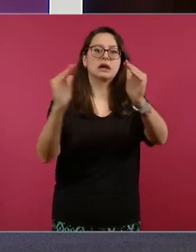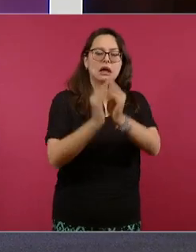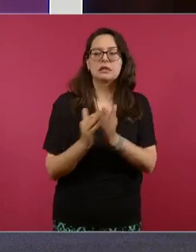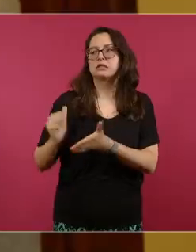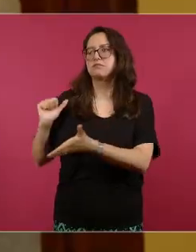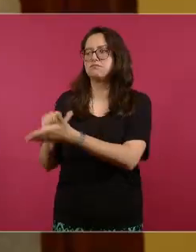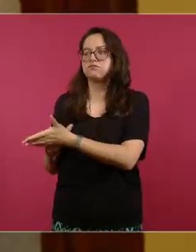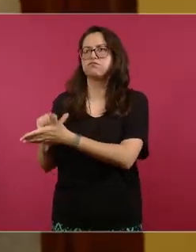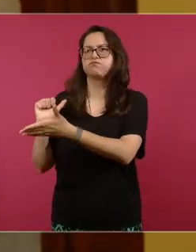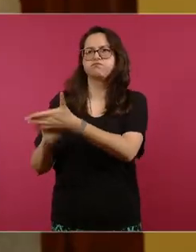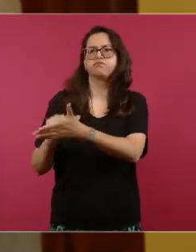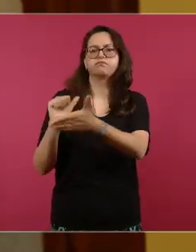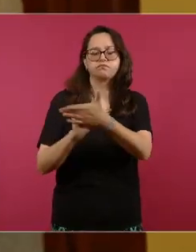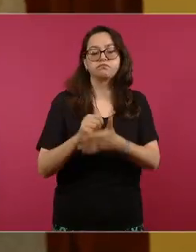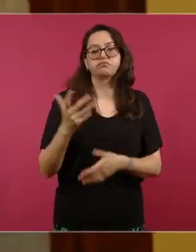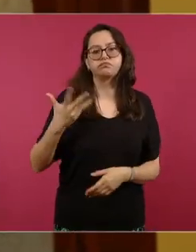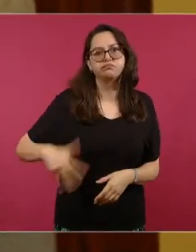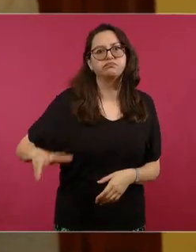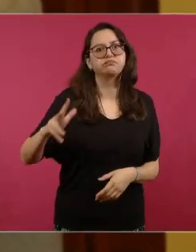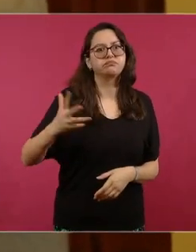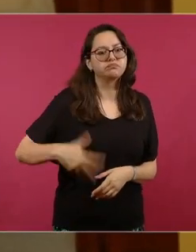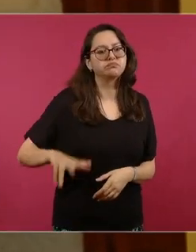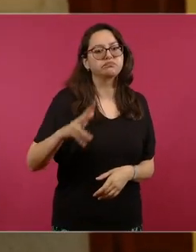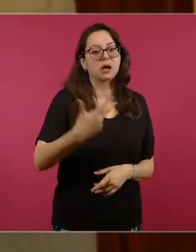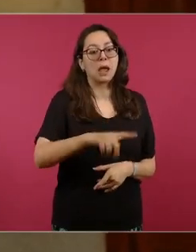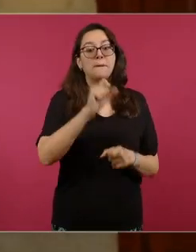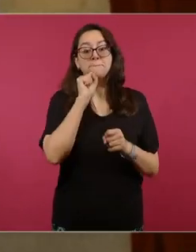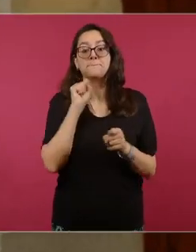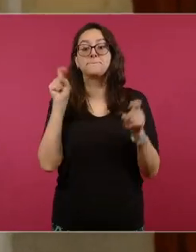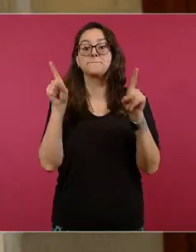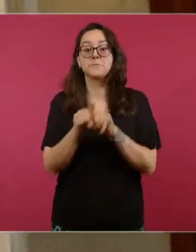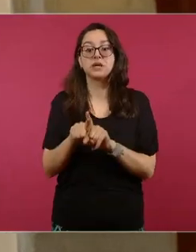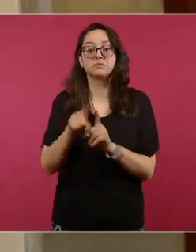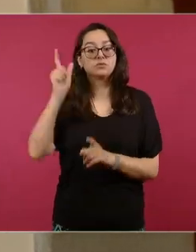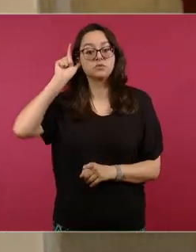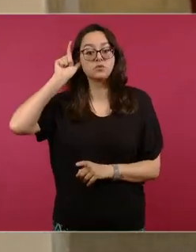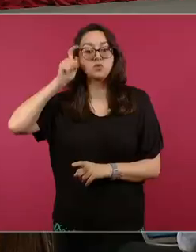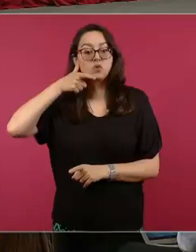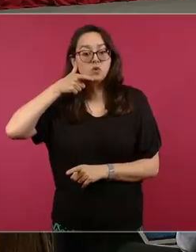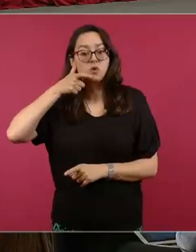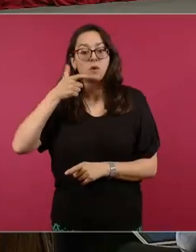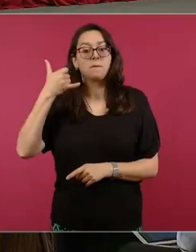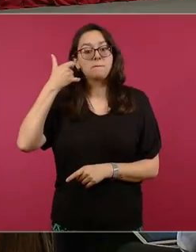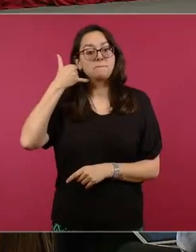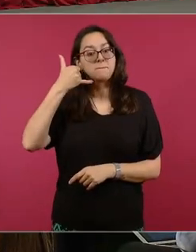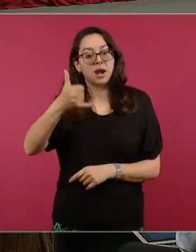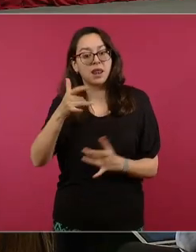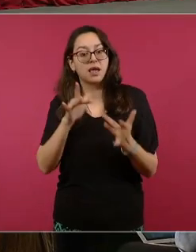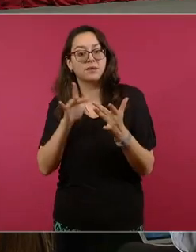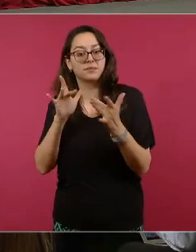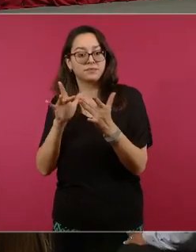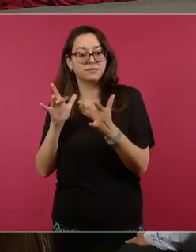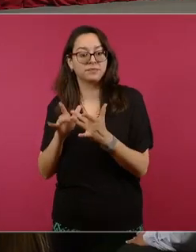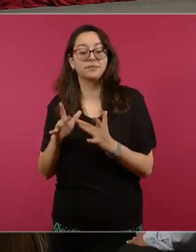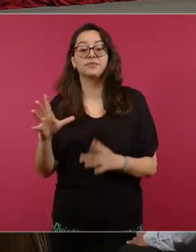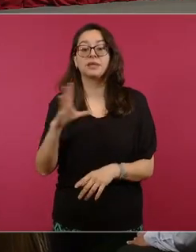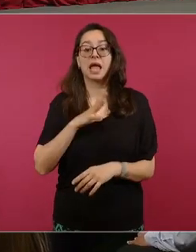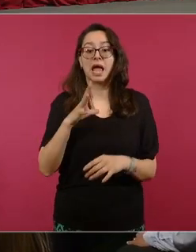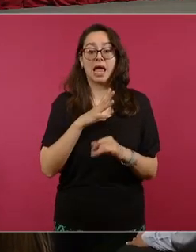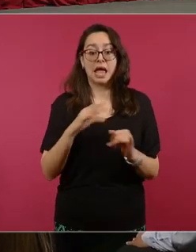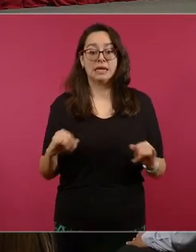una estrategia a través de un centro telefónico adelante estas son las instituciones principalmente